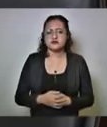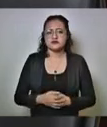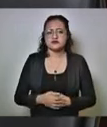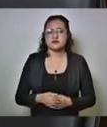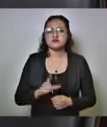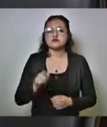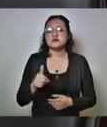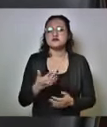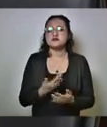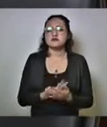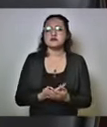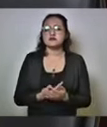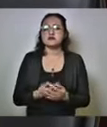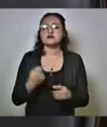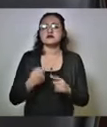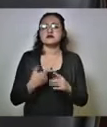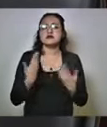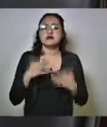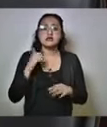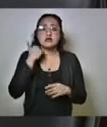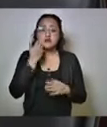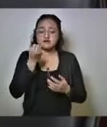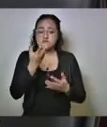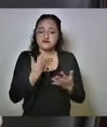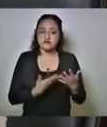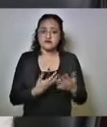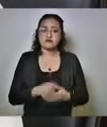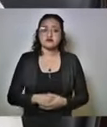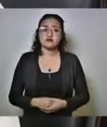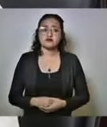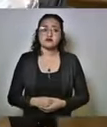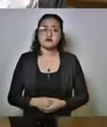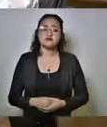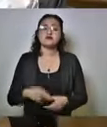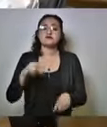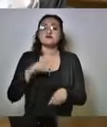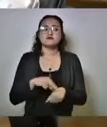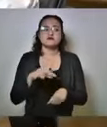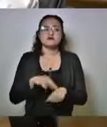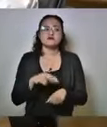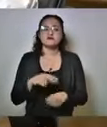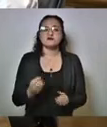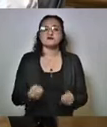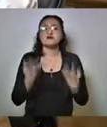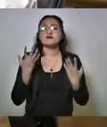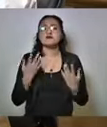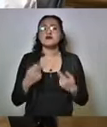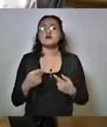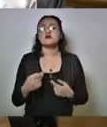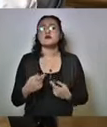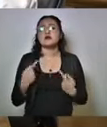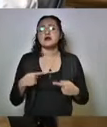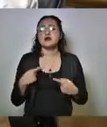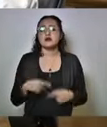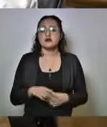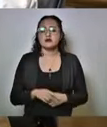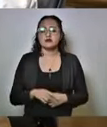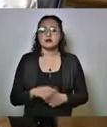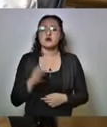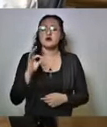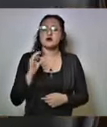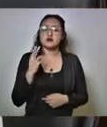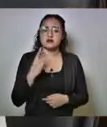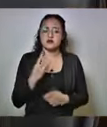reserva de que quieran detalles, señor. Doctor, ¿cuántos nuevos contagiados? Rápido. Bueno,